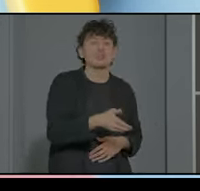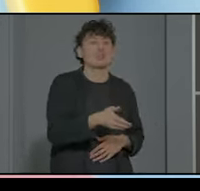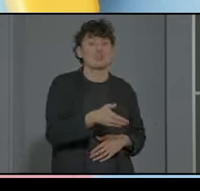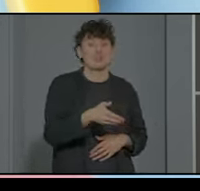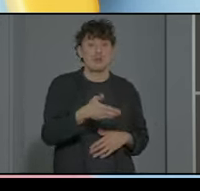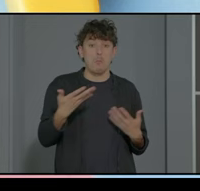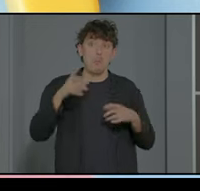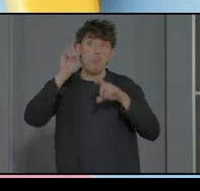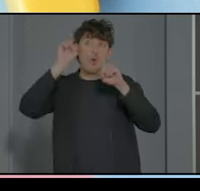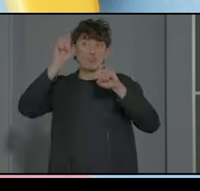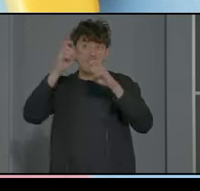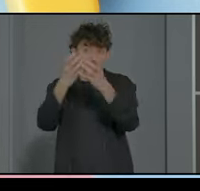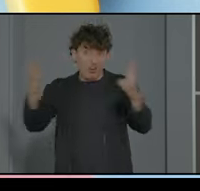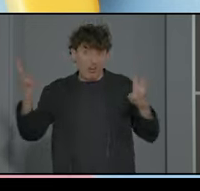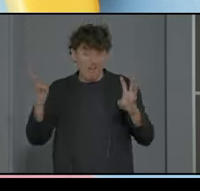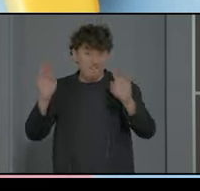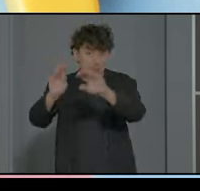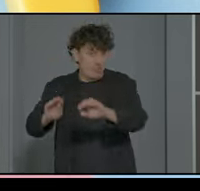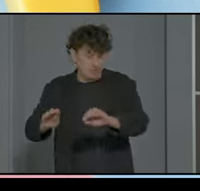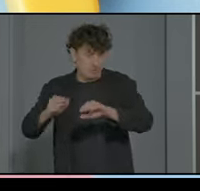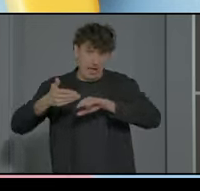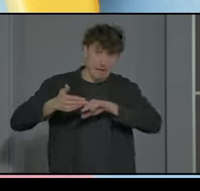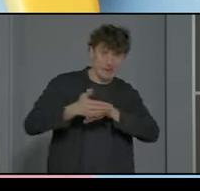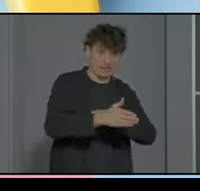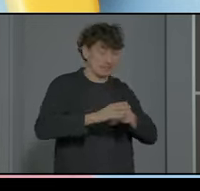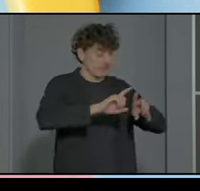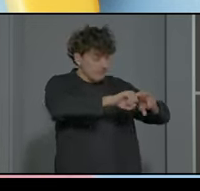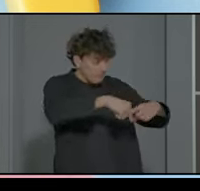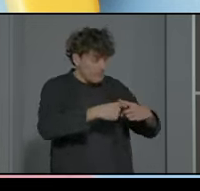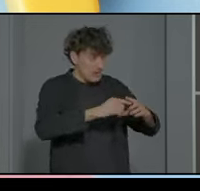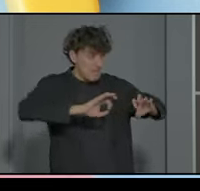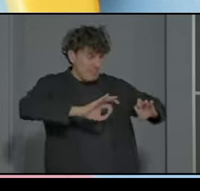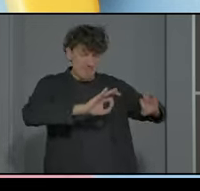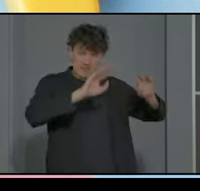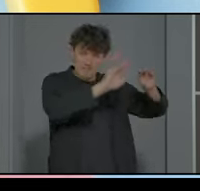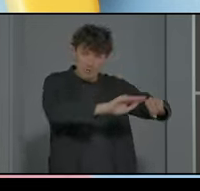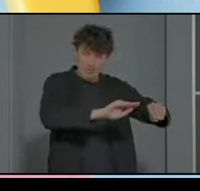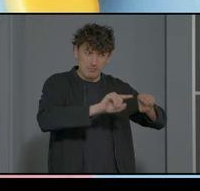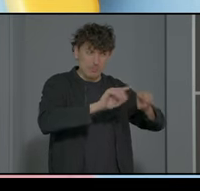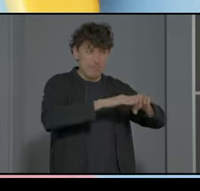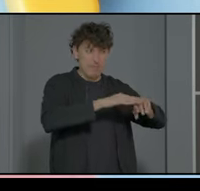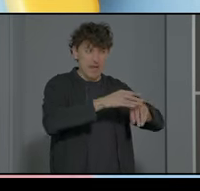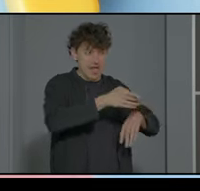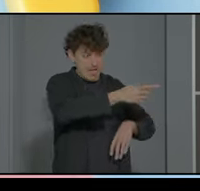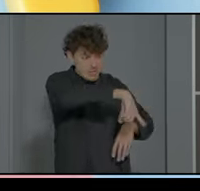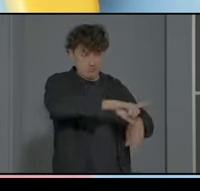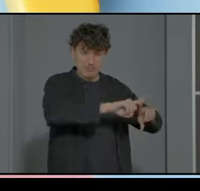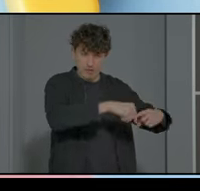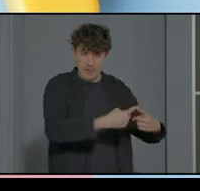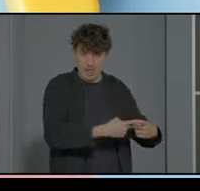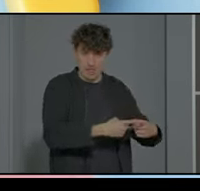el claustro y el profesorado hacemos una formación específica para ellos y todo esto es